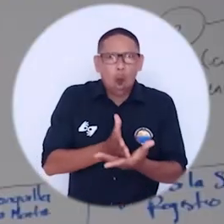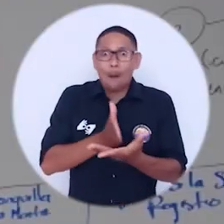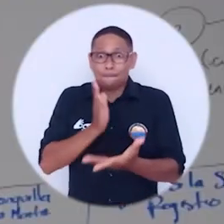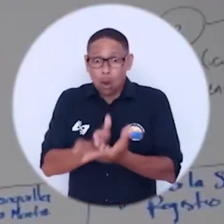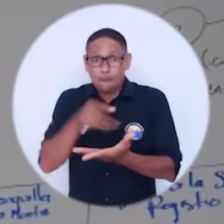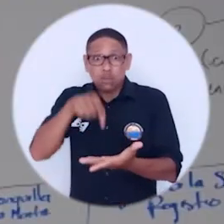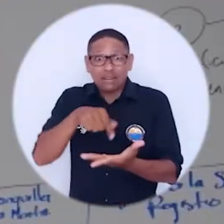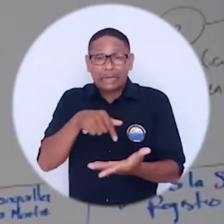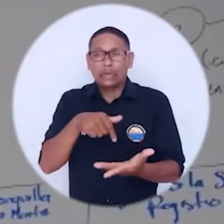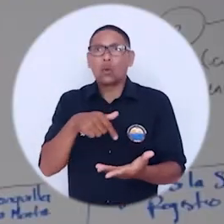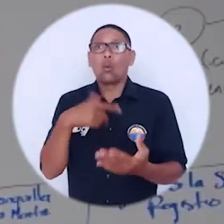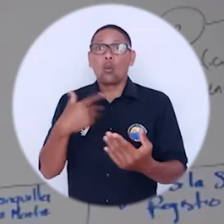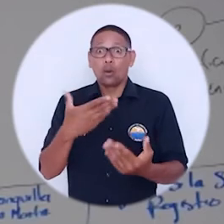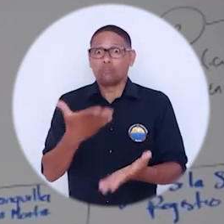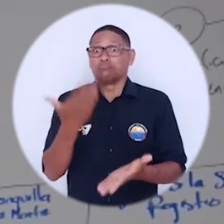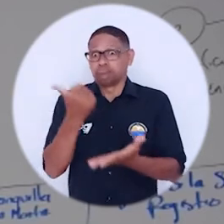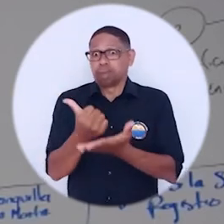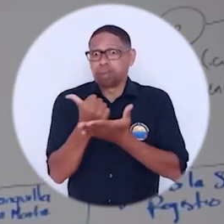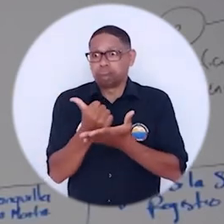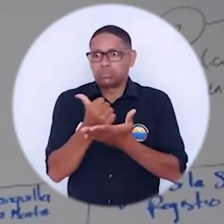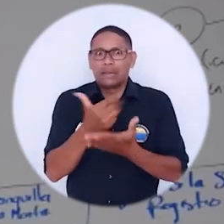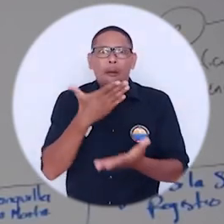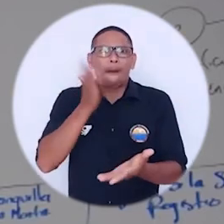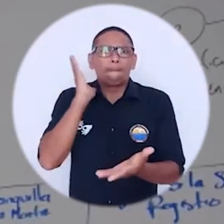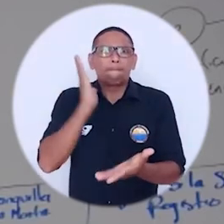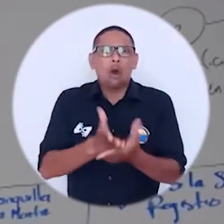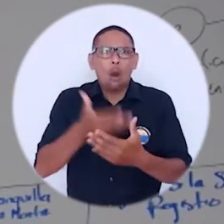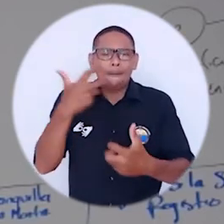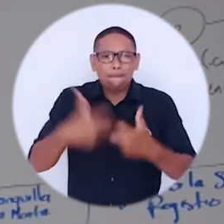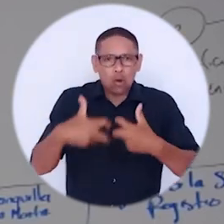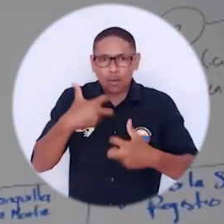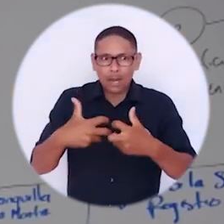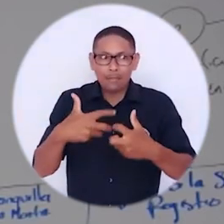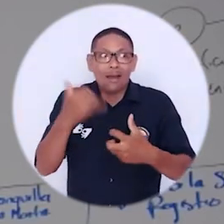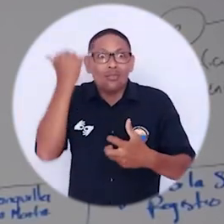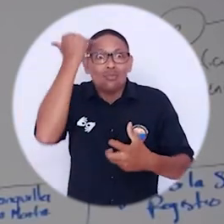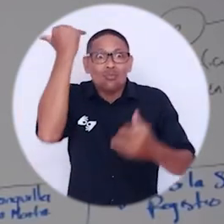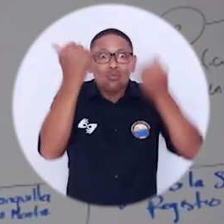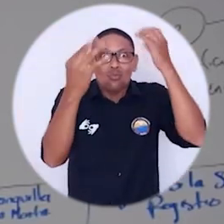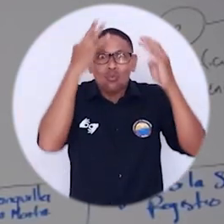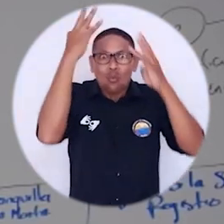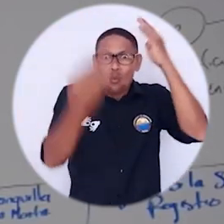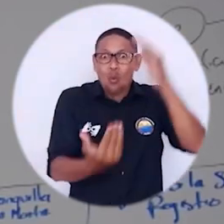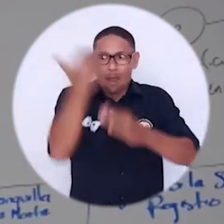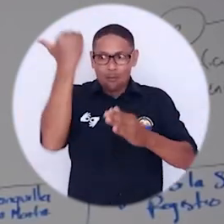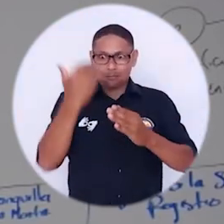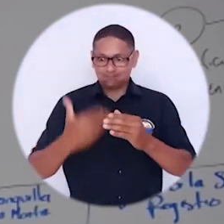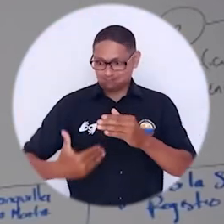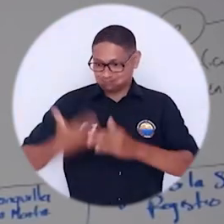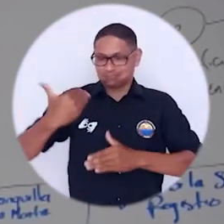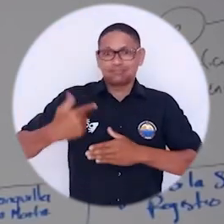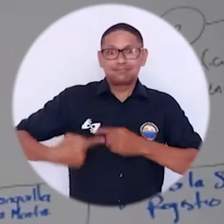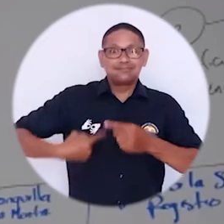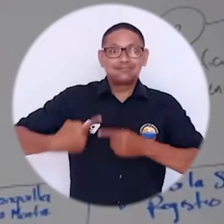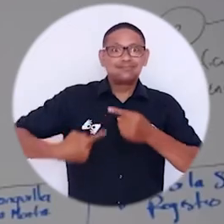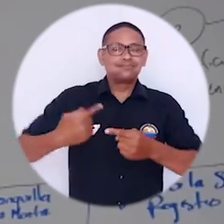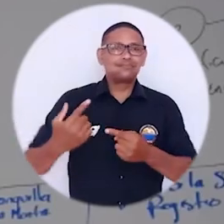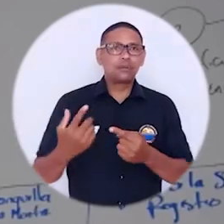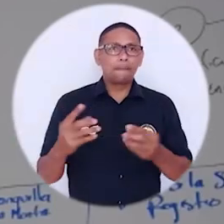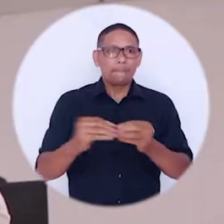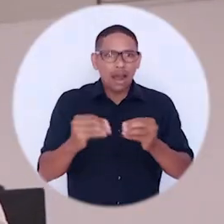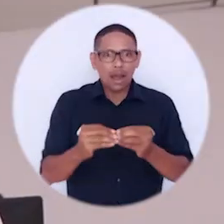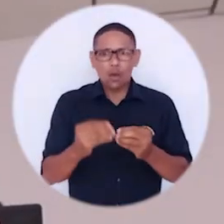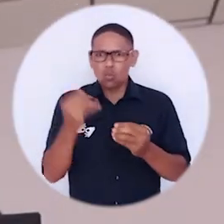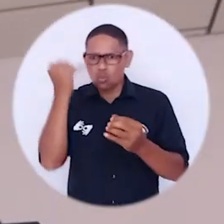mayores innovaciones. Entonces, donde hay crisis es donde los emprendedores o los